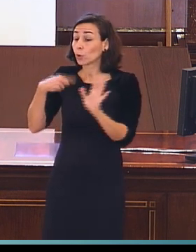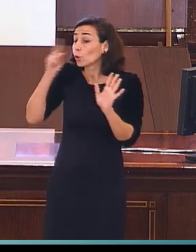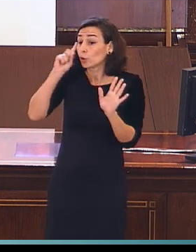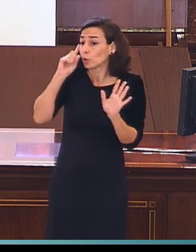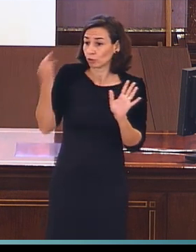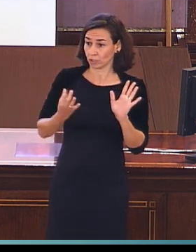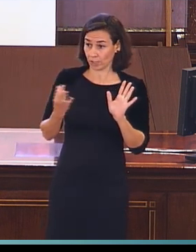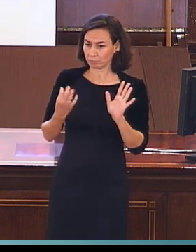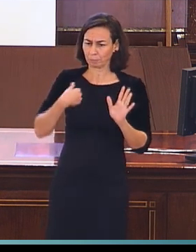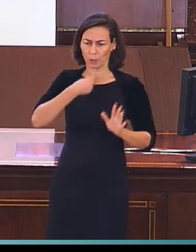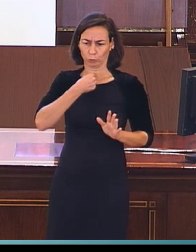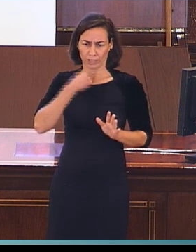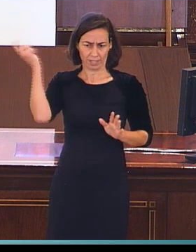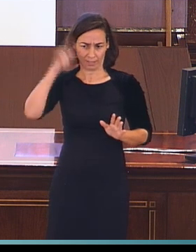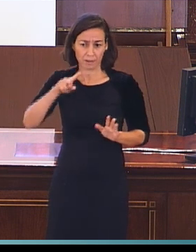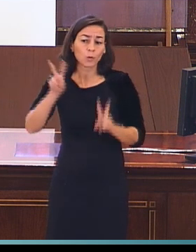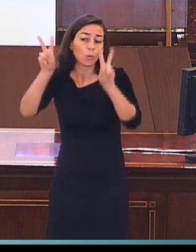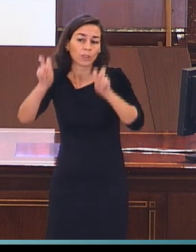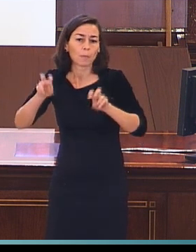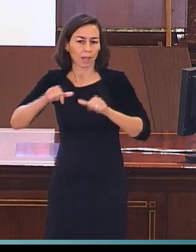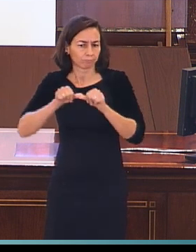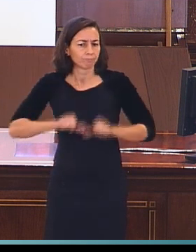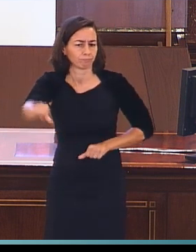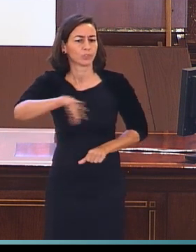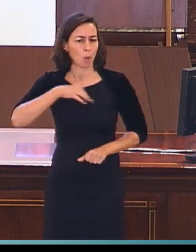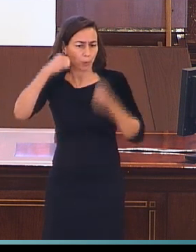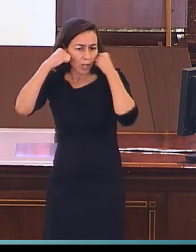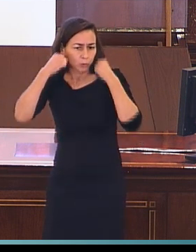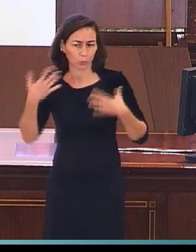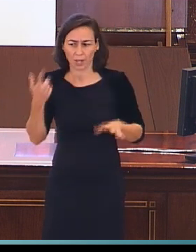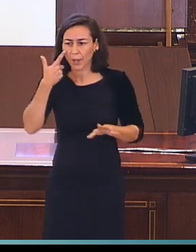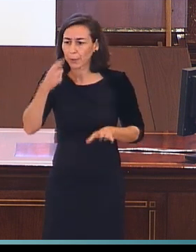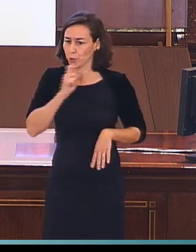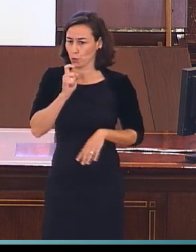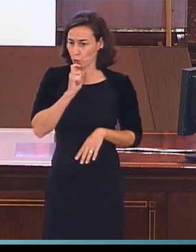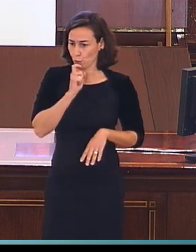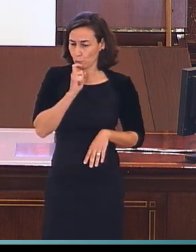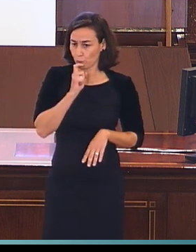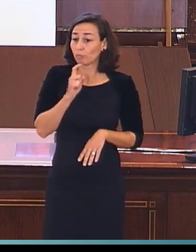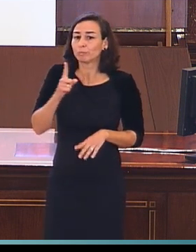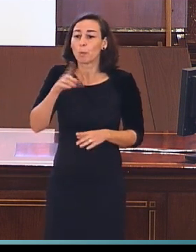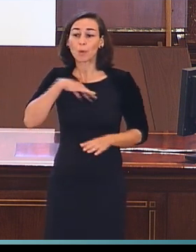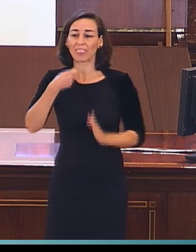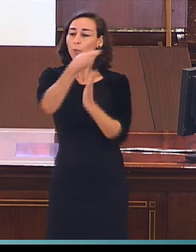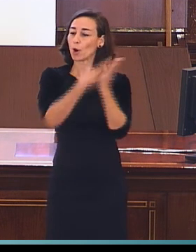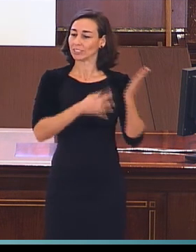pasando y me gustaría saberlo. Es una temática de estudio que está en el listo de cosas pendientes.